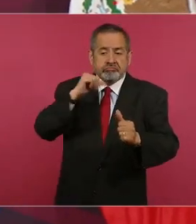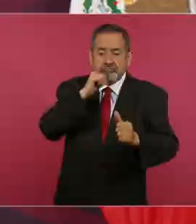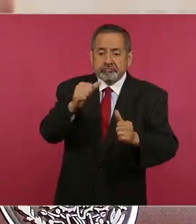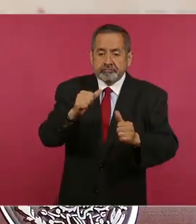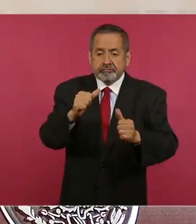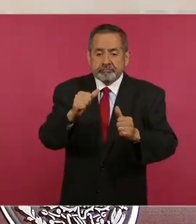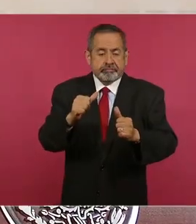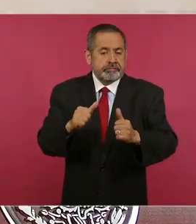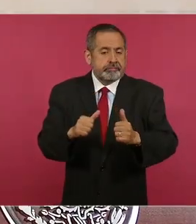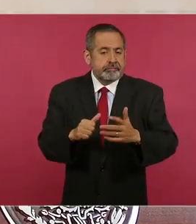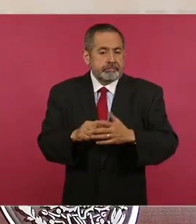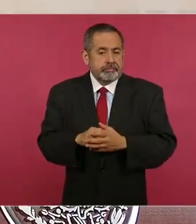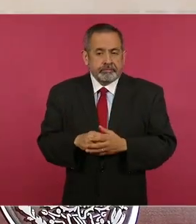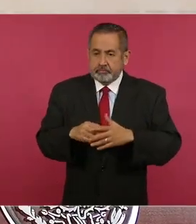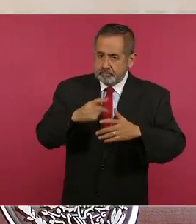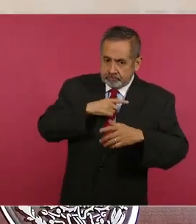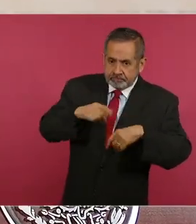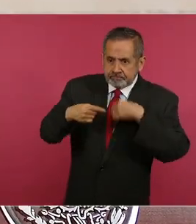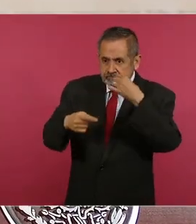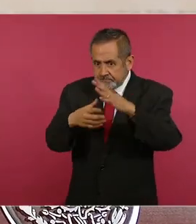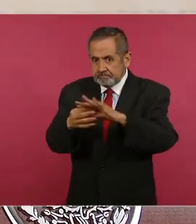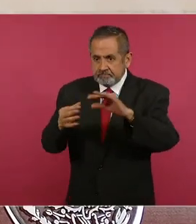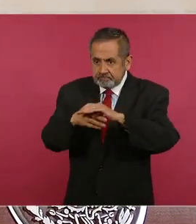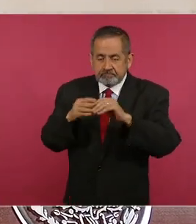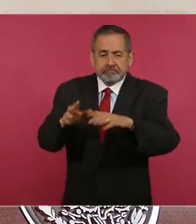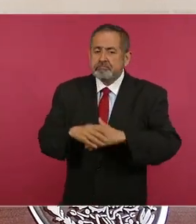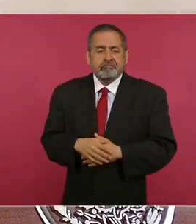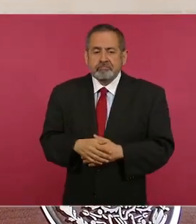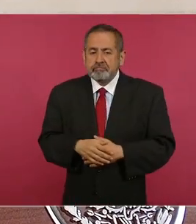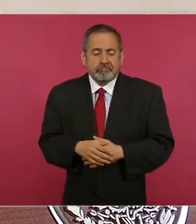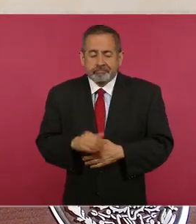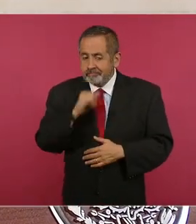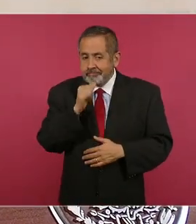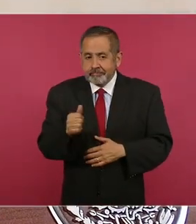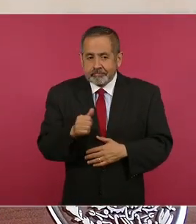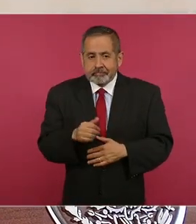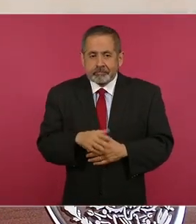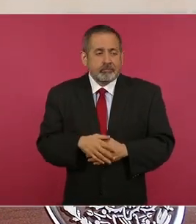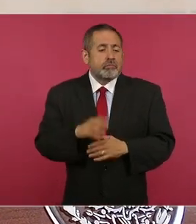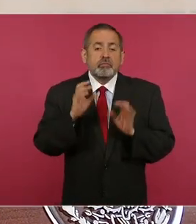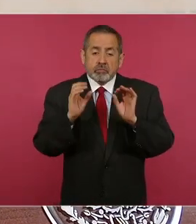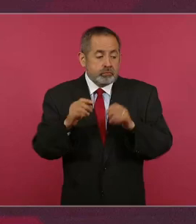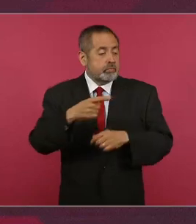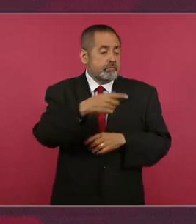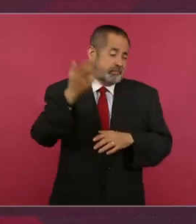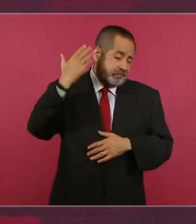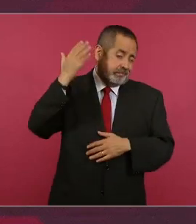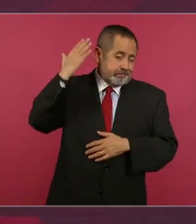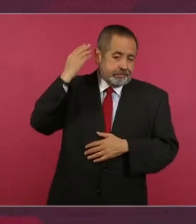fuese informado, o era muchísima la manipulación,